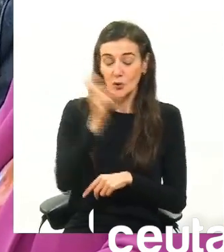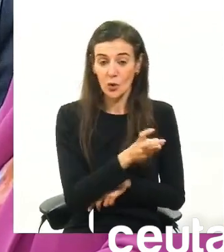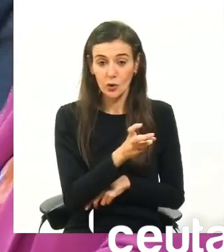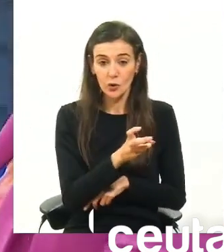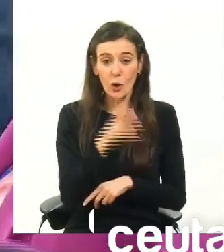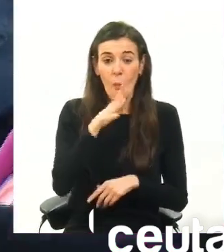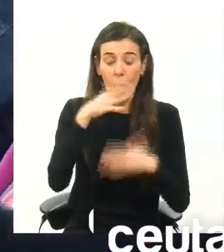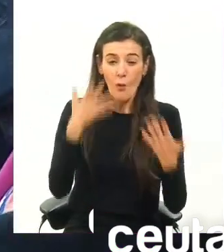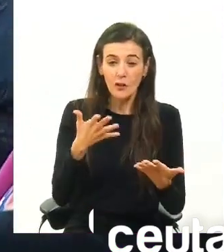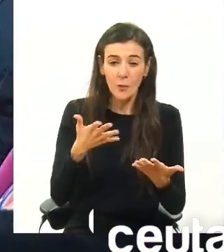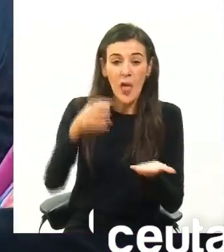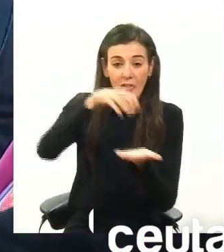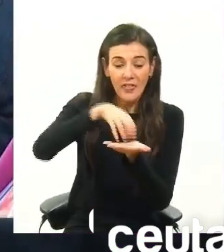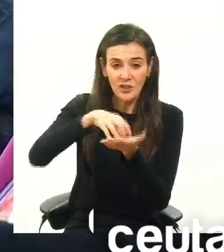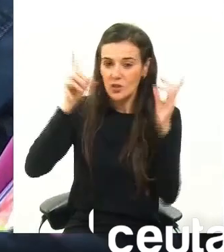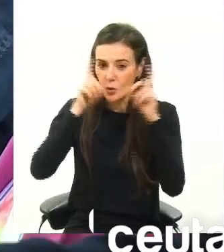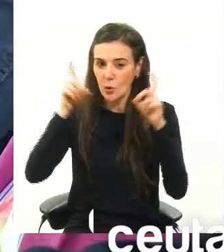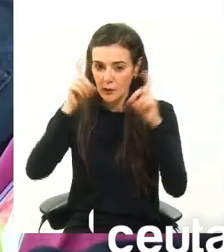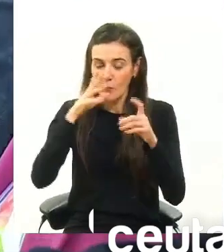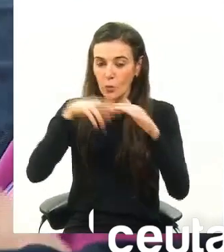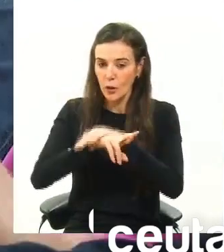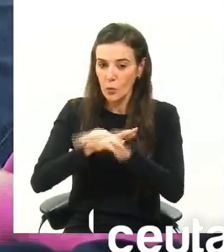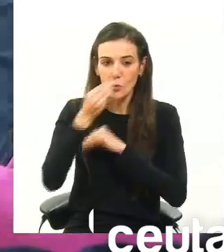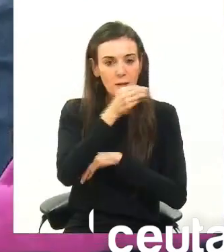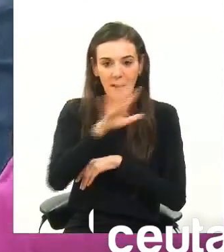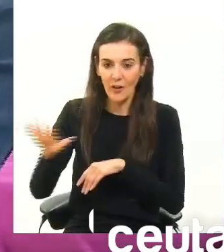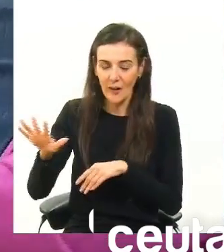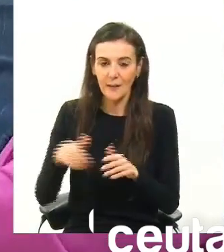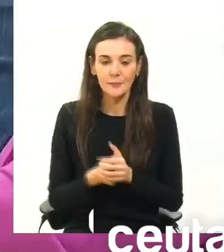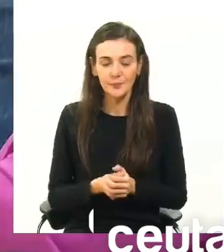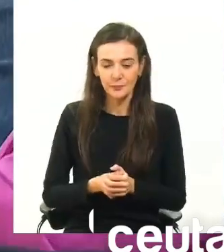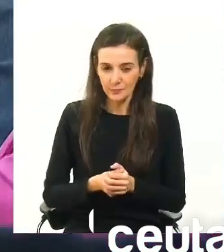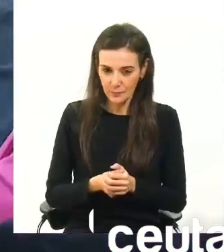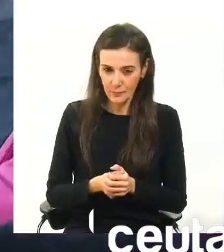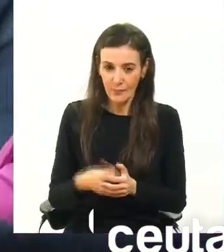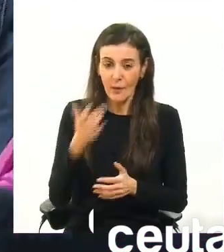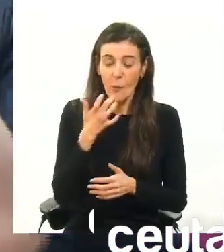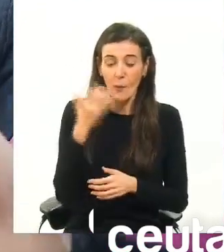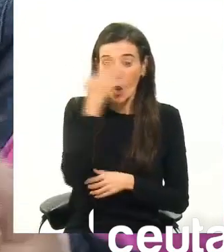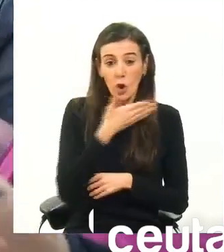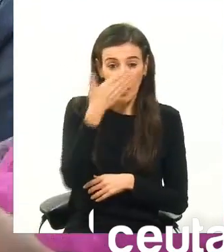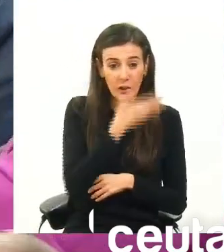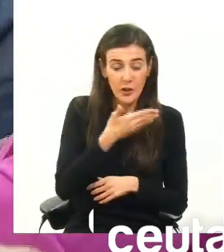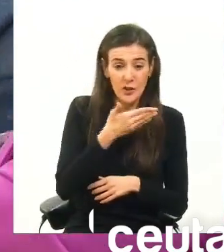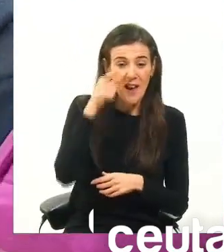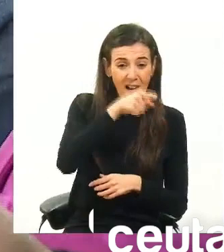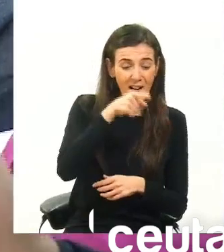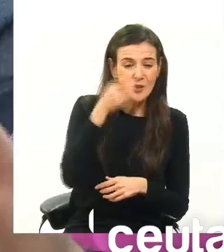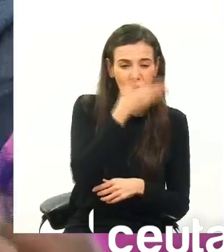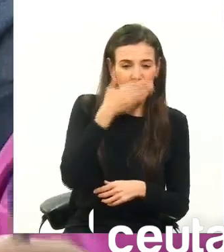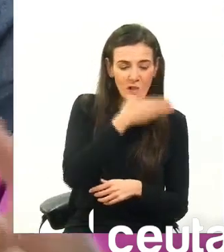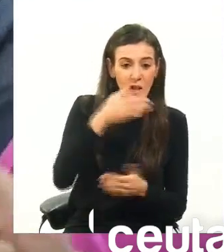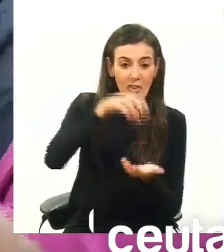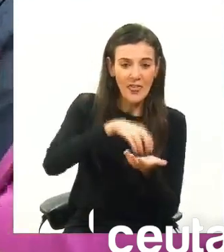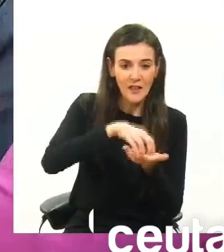que han encontrado en los centros educativos unos recursos inmejorables. Los colegios tienen que convertirse en los centros